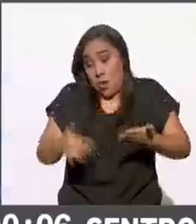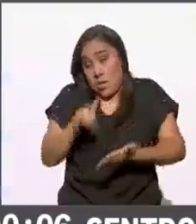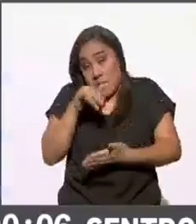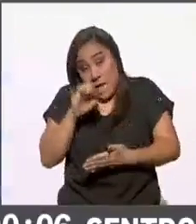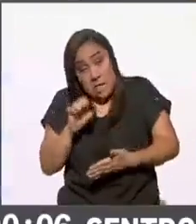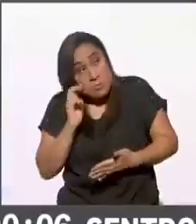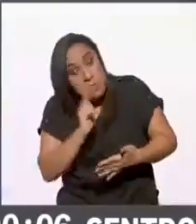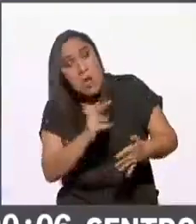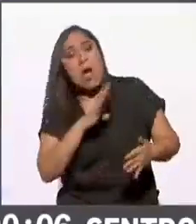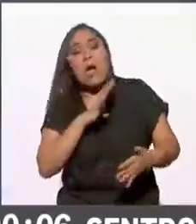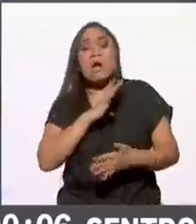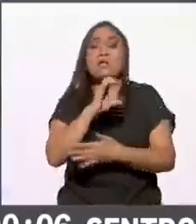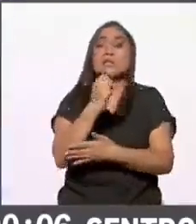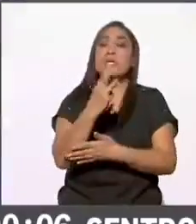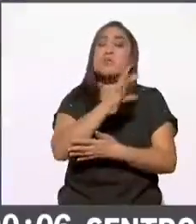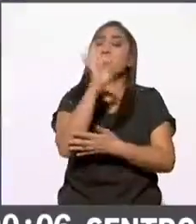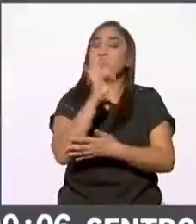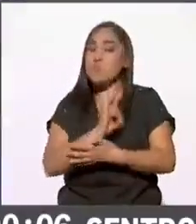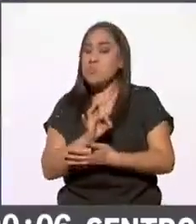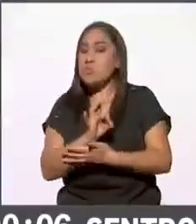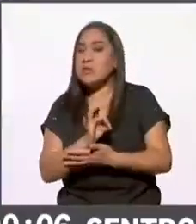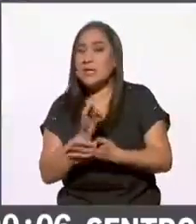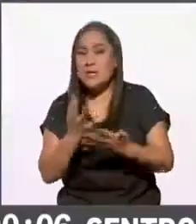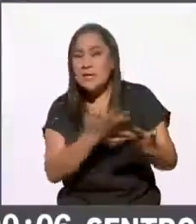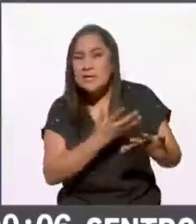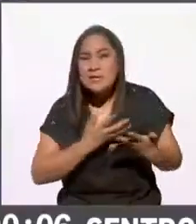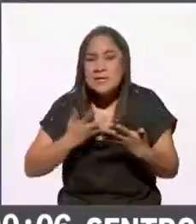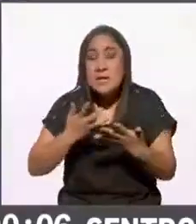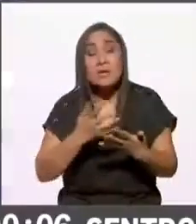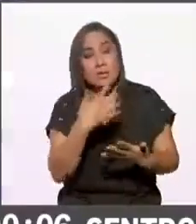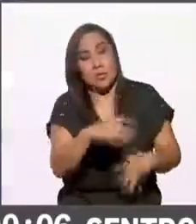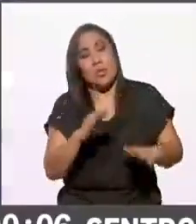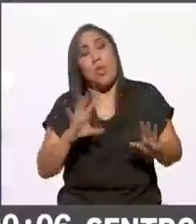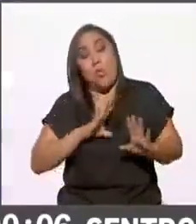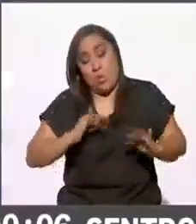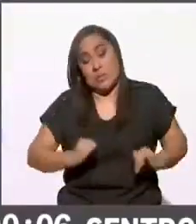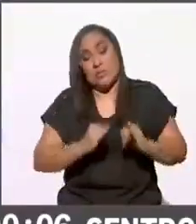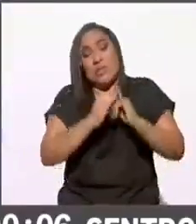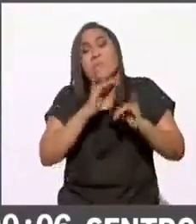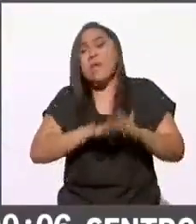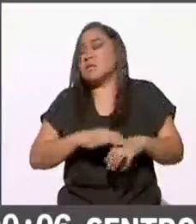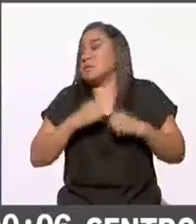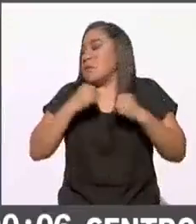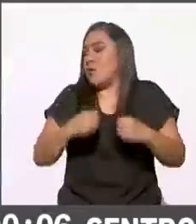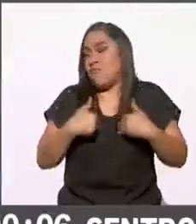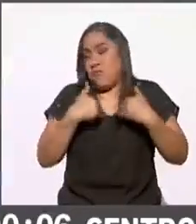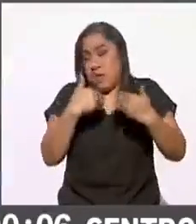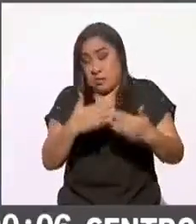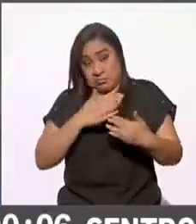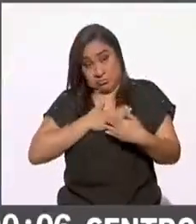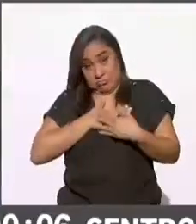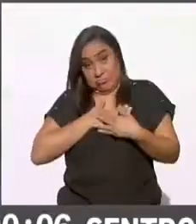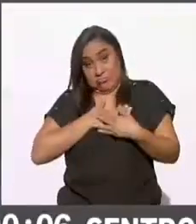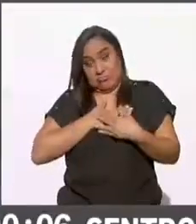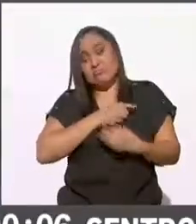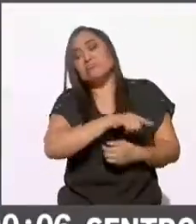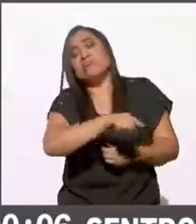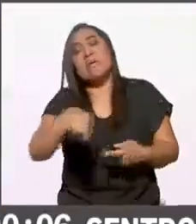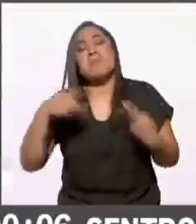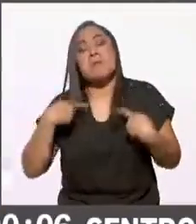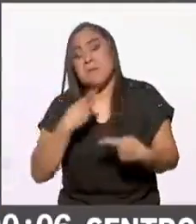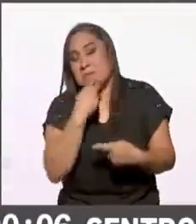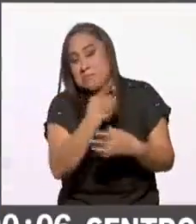% más del 60% de la confianza ciudadana somos la institución más confiable del Estado mexicano no lo digo yo lo dice la ciudadanía y eso está